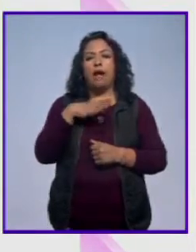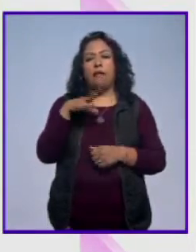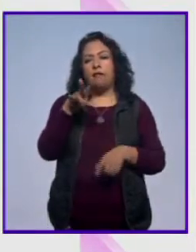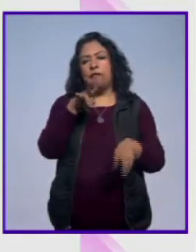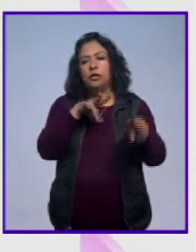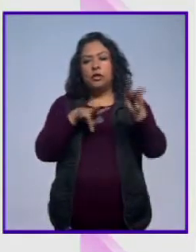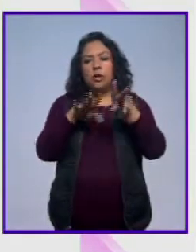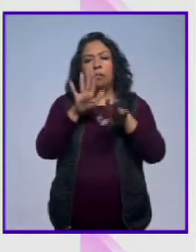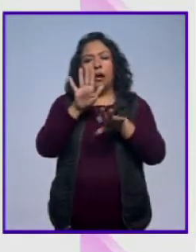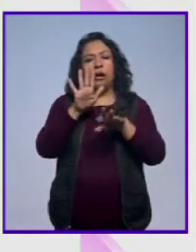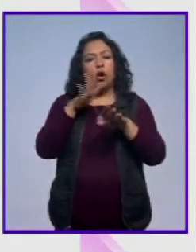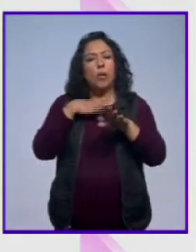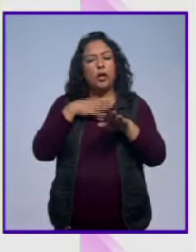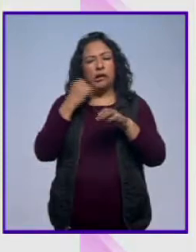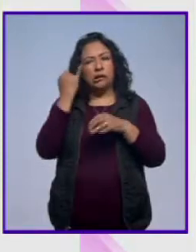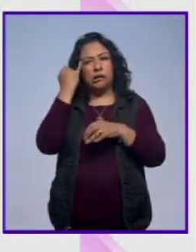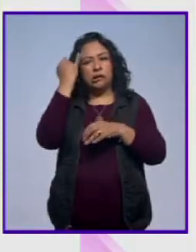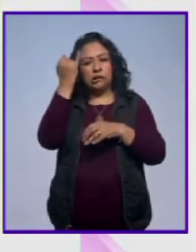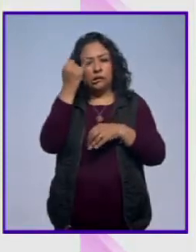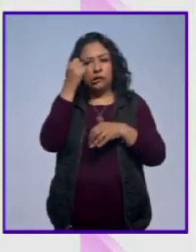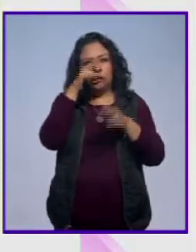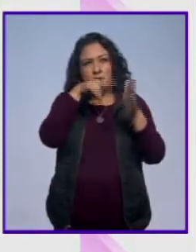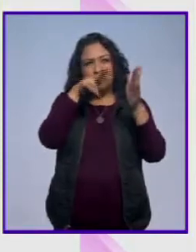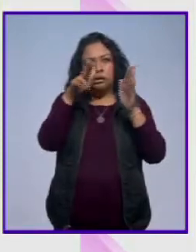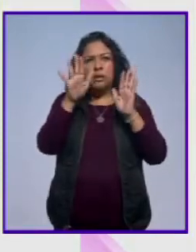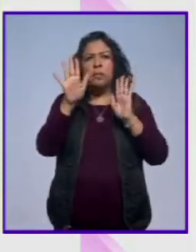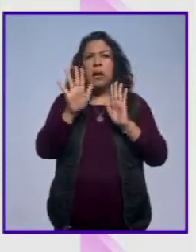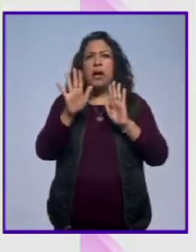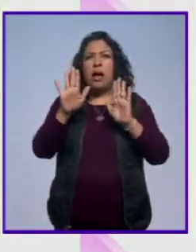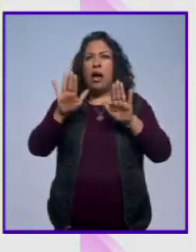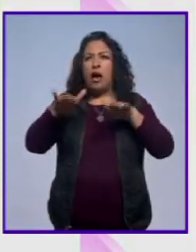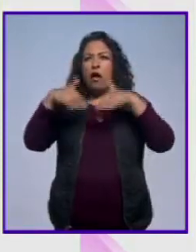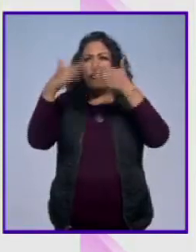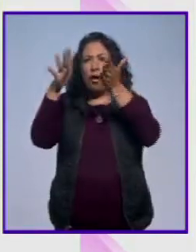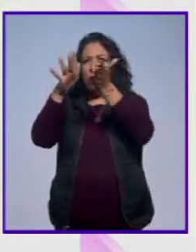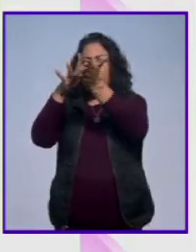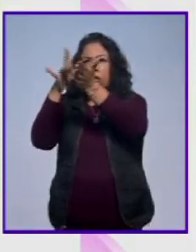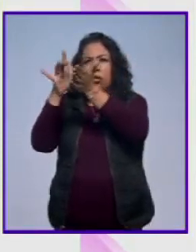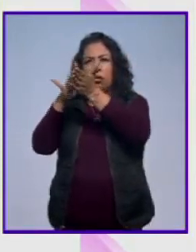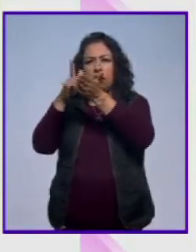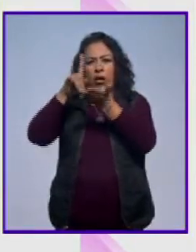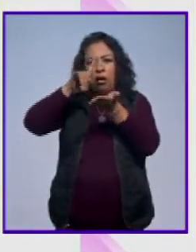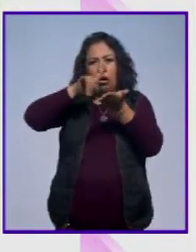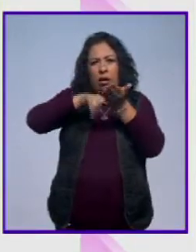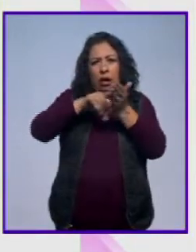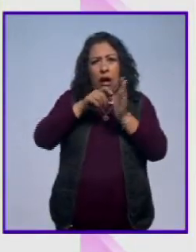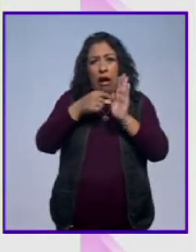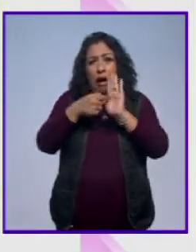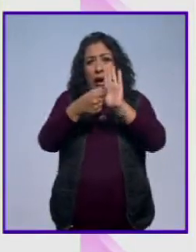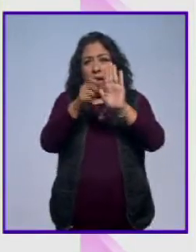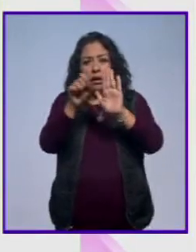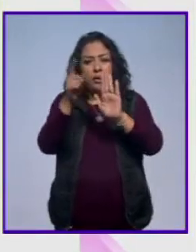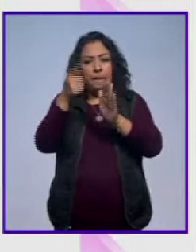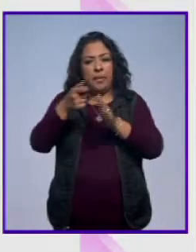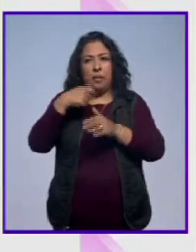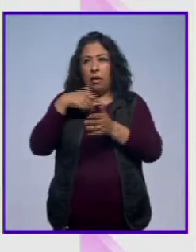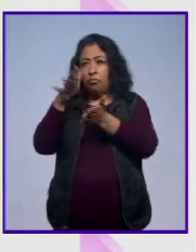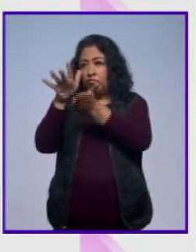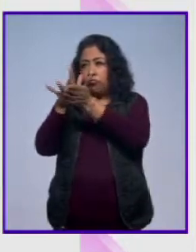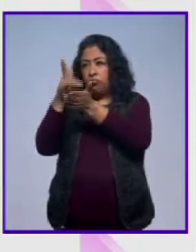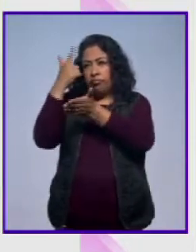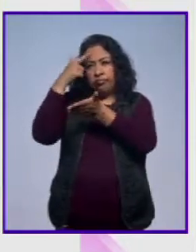la creación que parte de la idea de que tú no tomas de afuera las cosas y las reflejas tal cual, sino que las tienes que digerir y